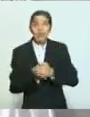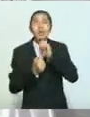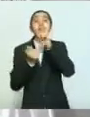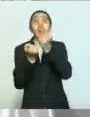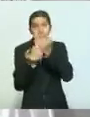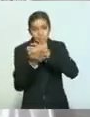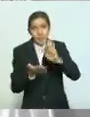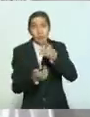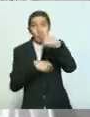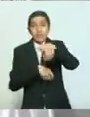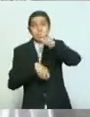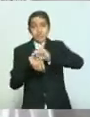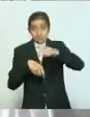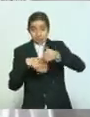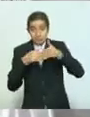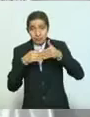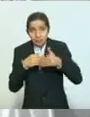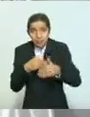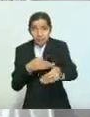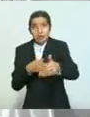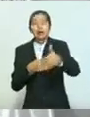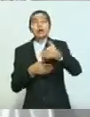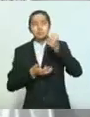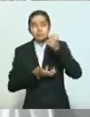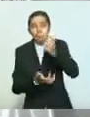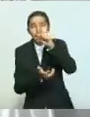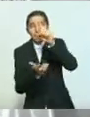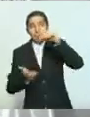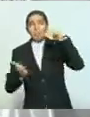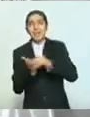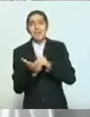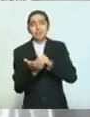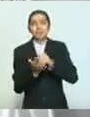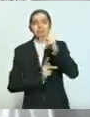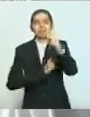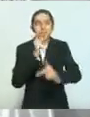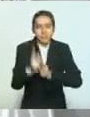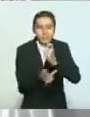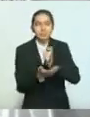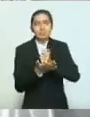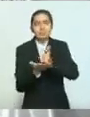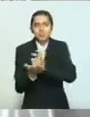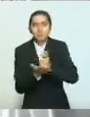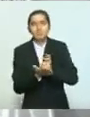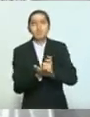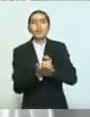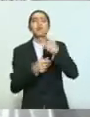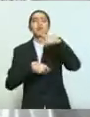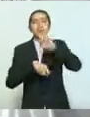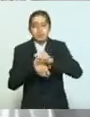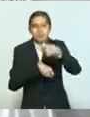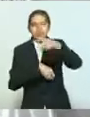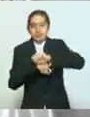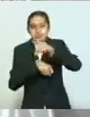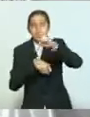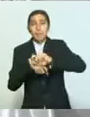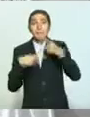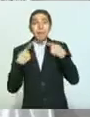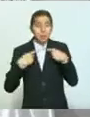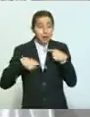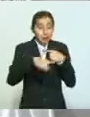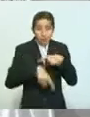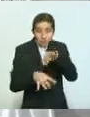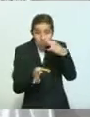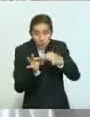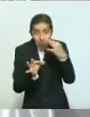vamos a entregar mil créditos más y así vamos a ir cada semana entregándole a la gente que ha cumplido